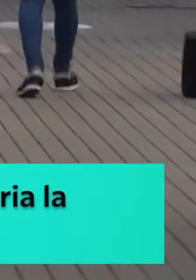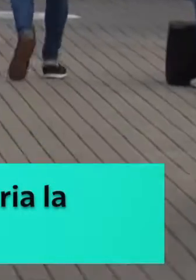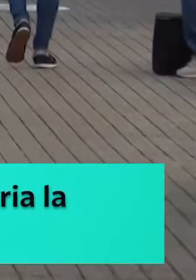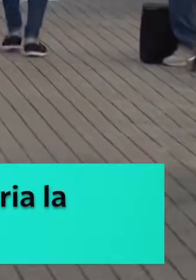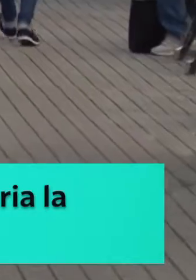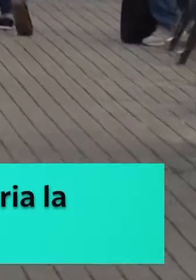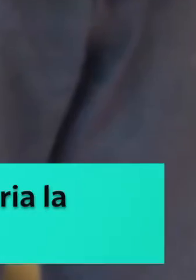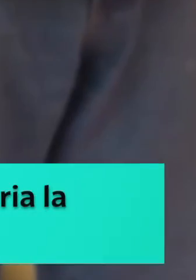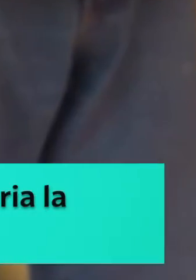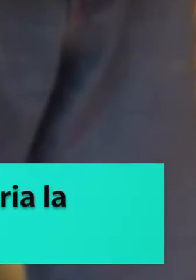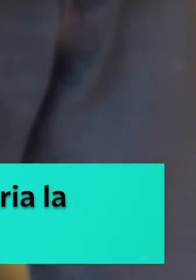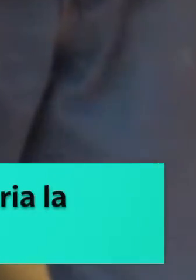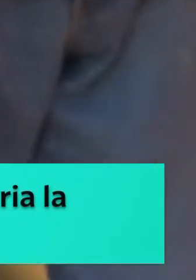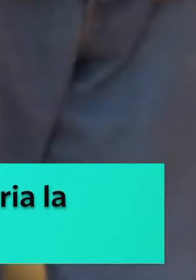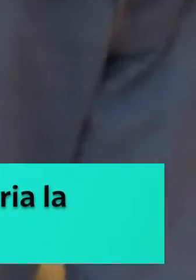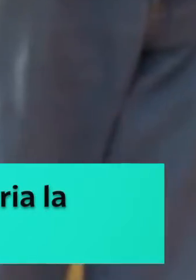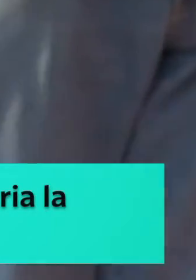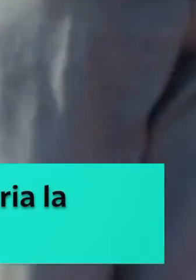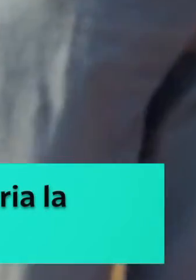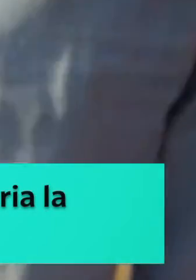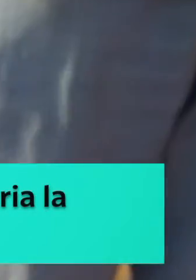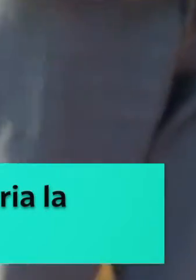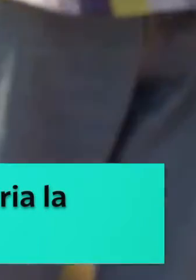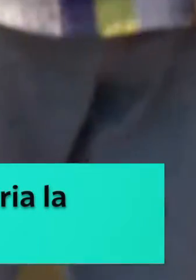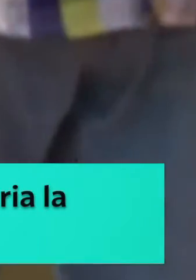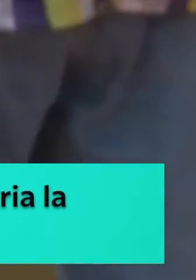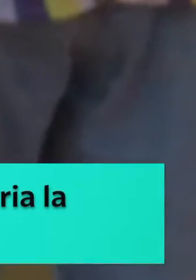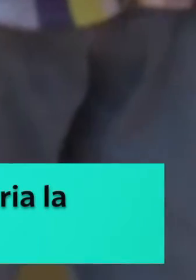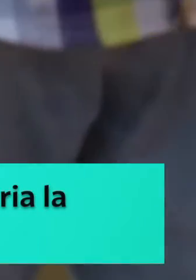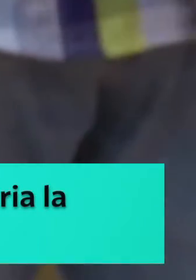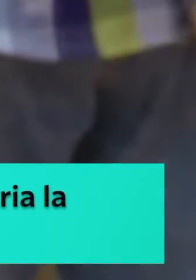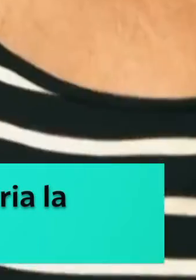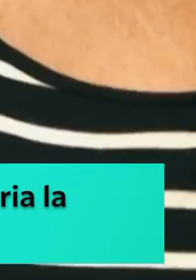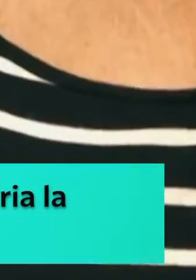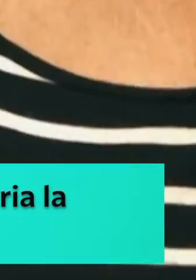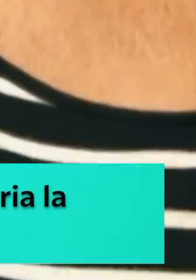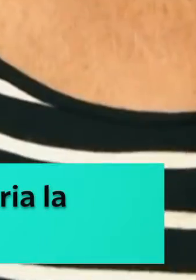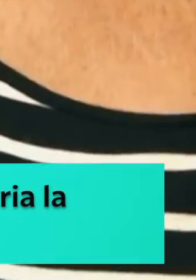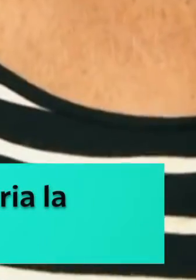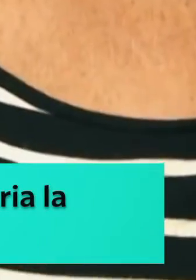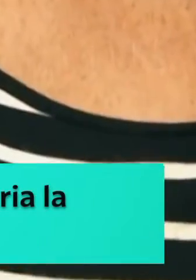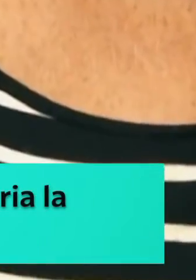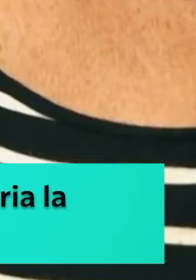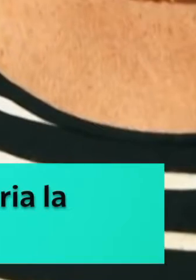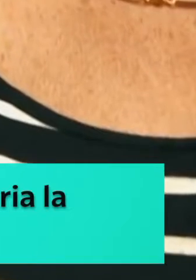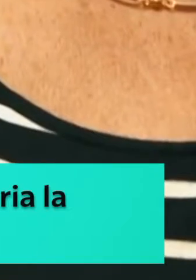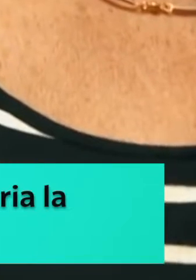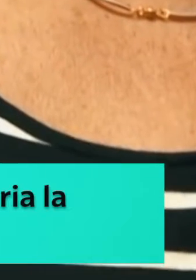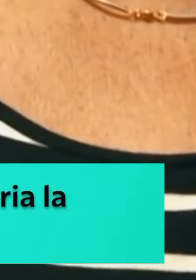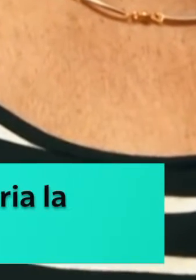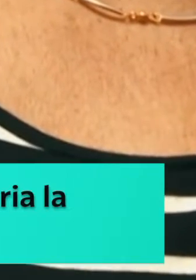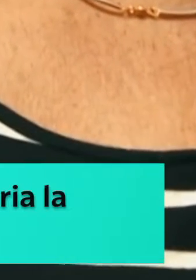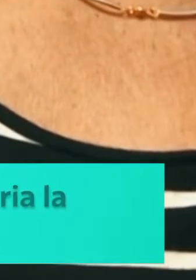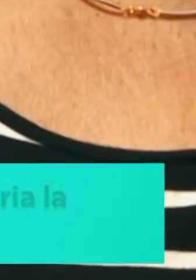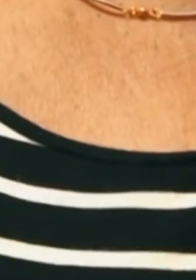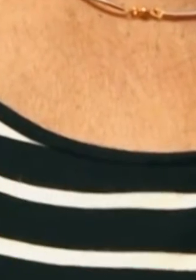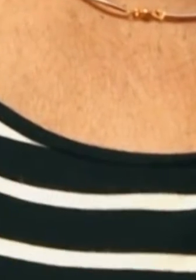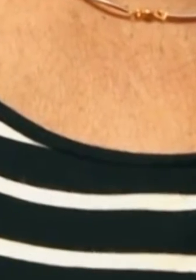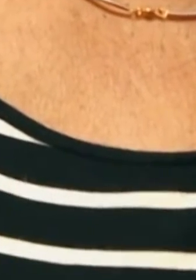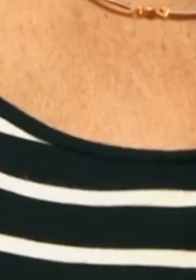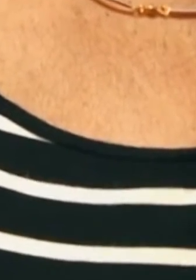la ocupación principal, el propósito principal